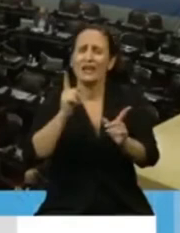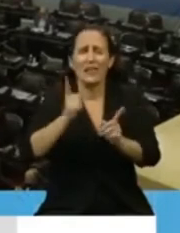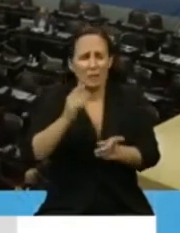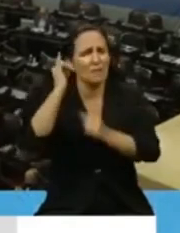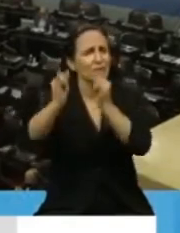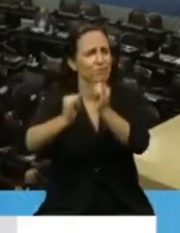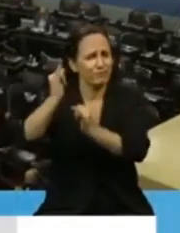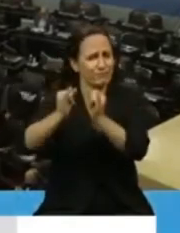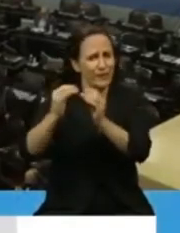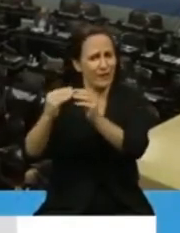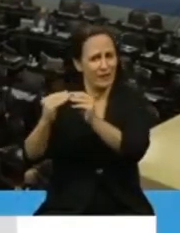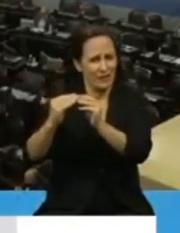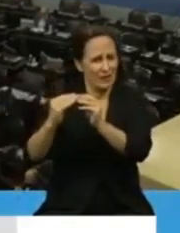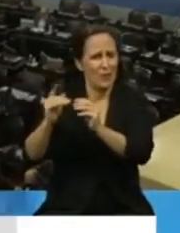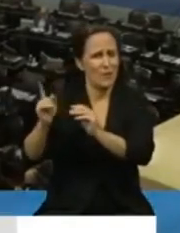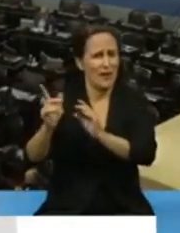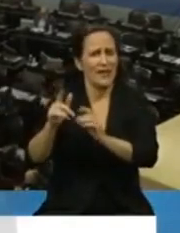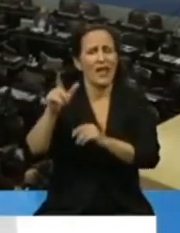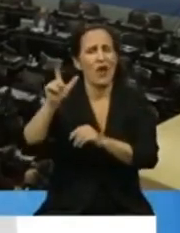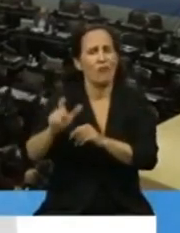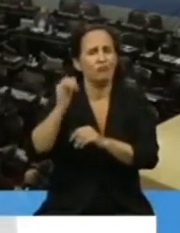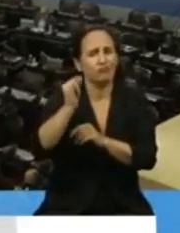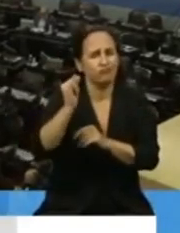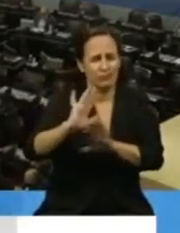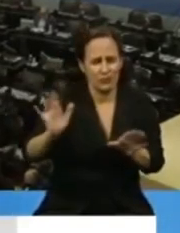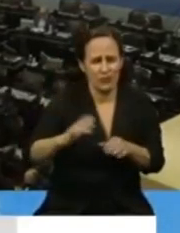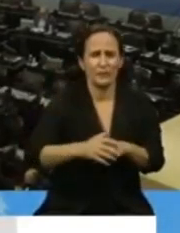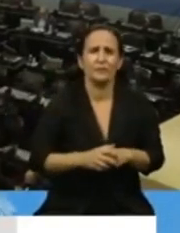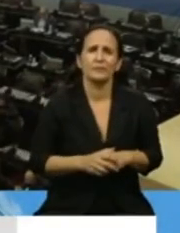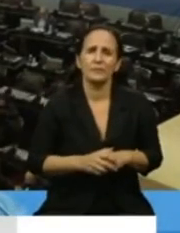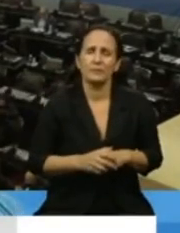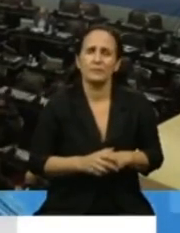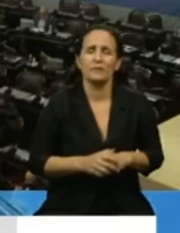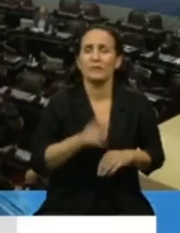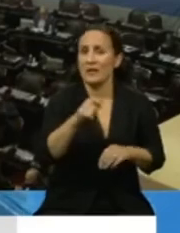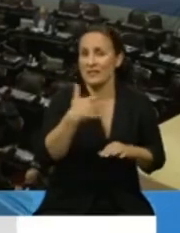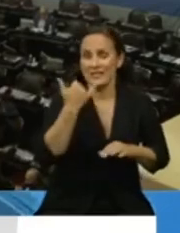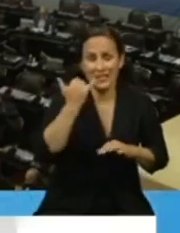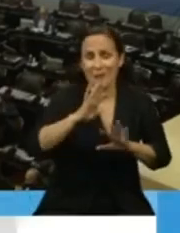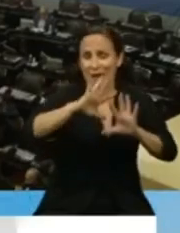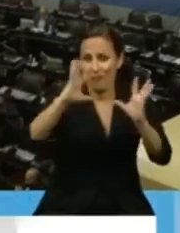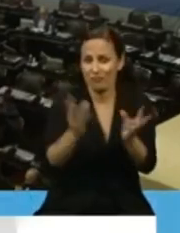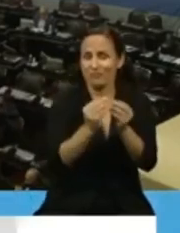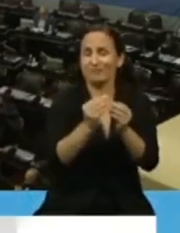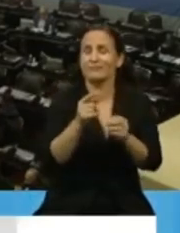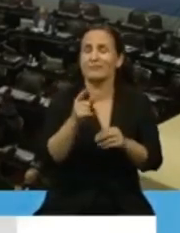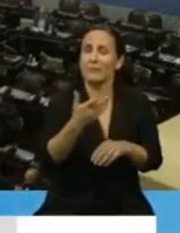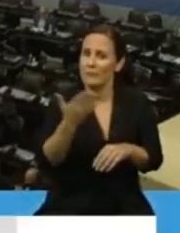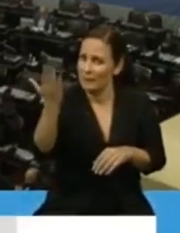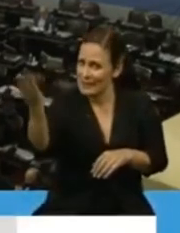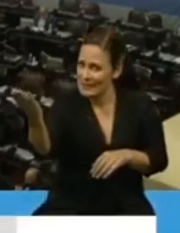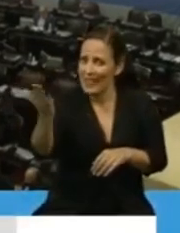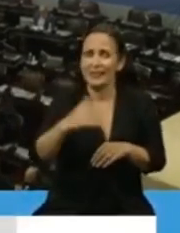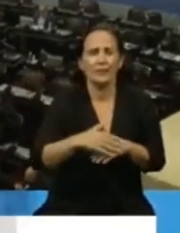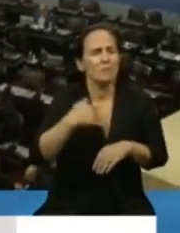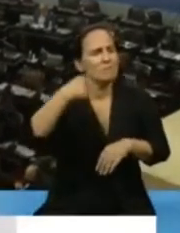por los quienes nos han sucedido en la palabra. Para ir culminando, señor presidente, considero